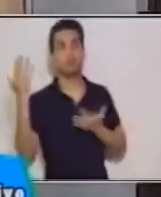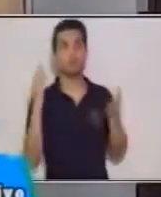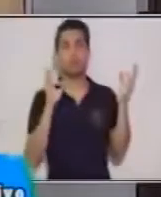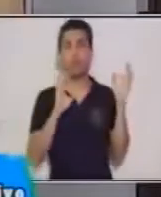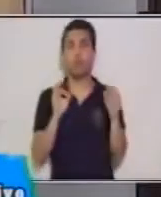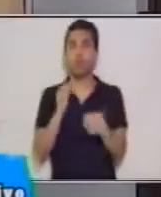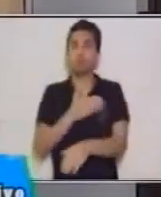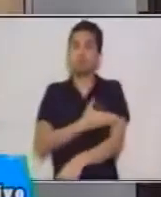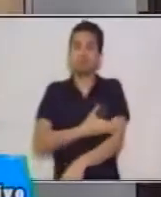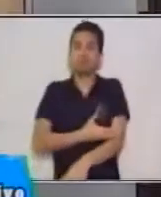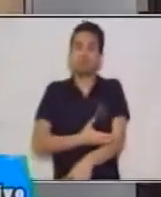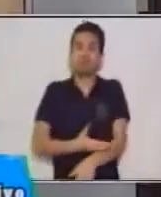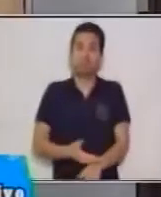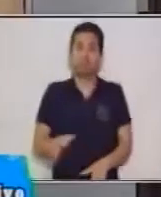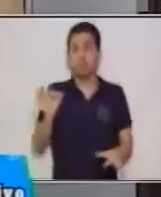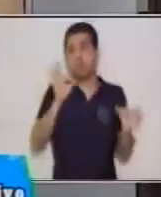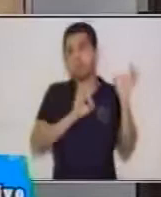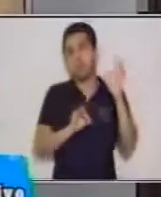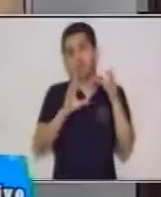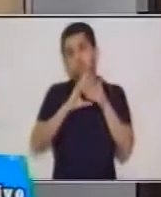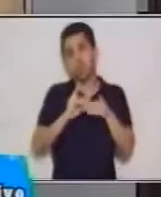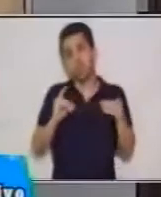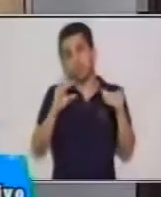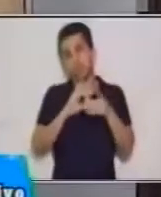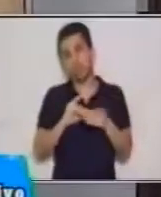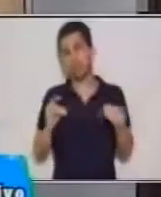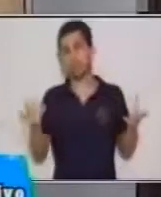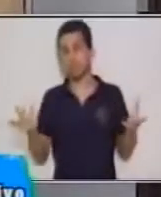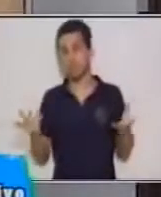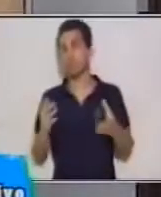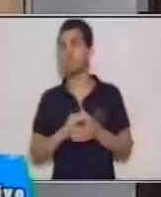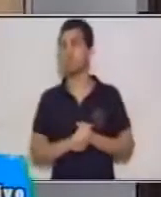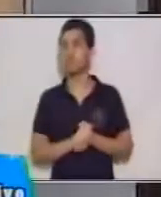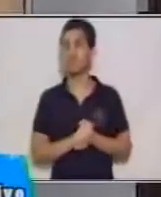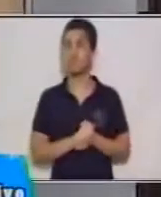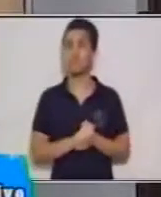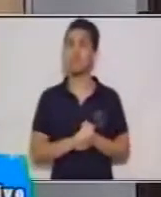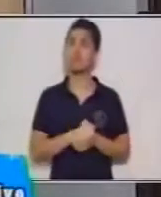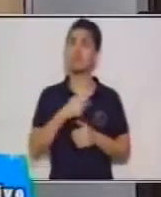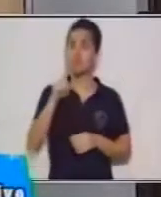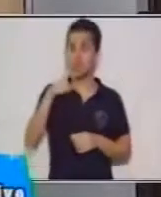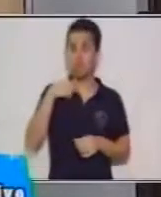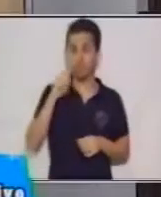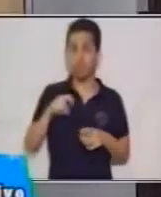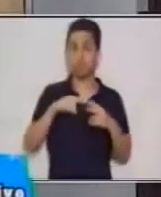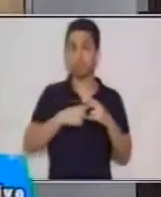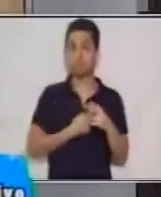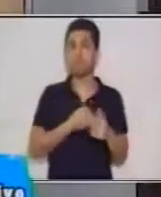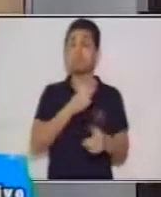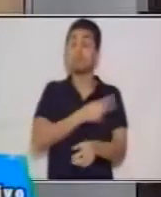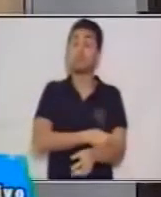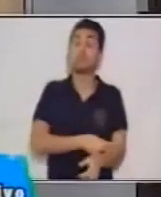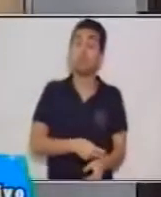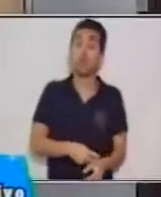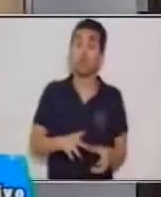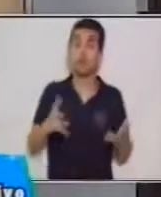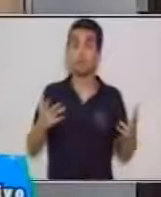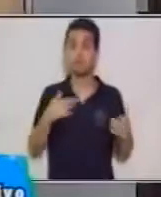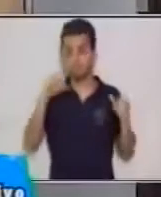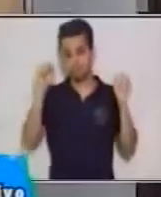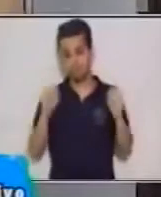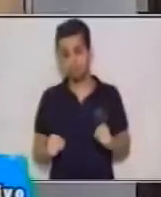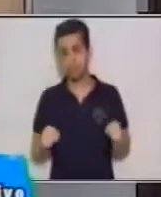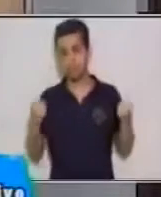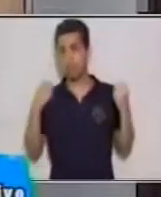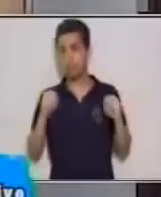cuento. ¿Ya? Debemos de saber que nosotros tenemos que empezar una historia. Nosotros podemos